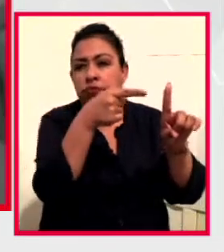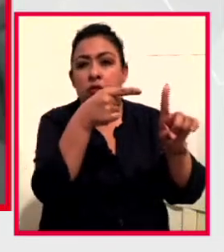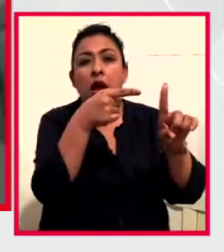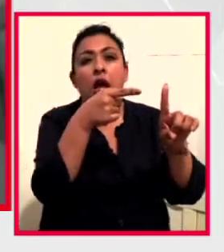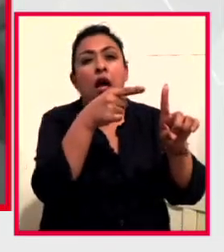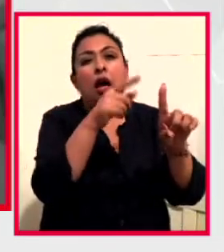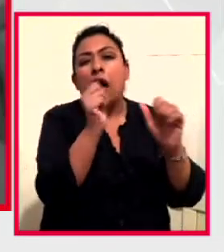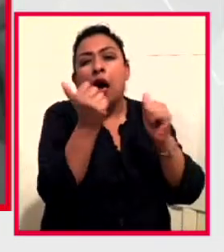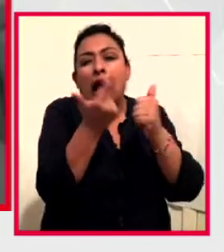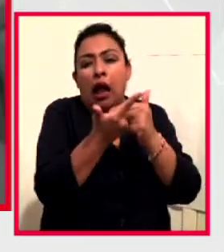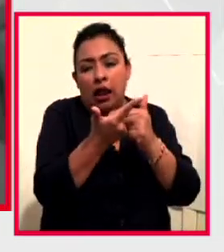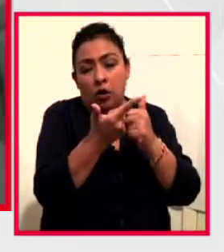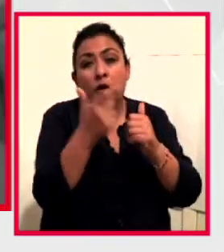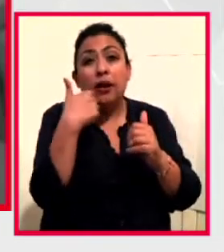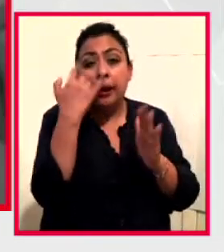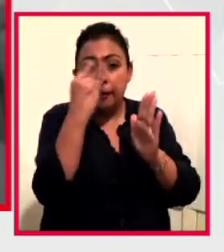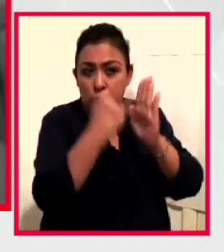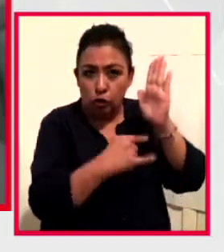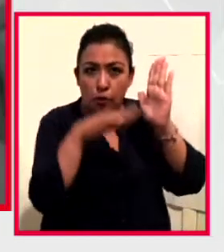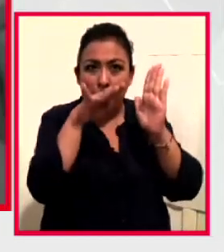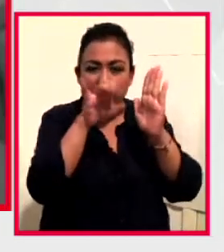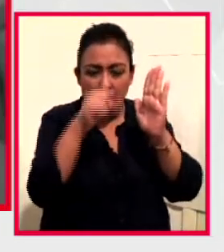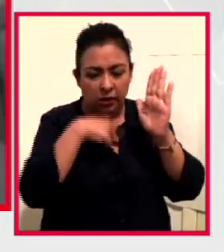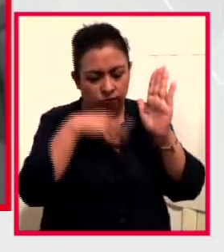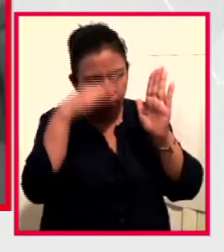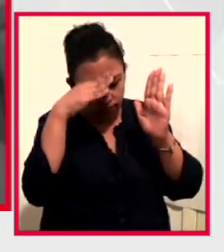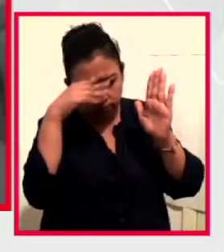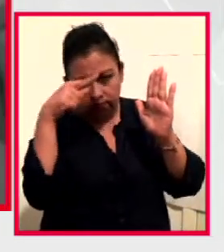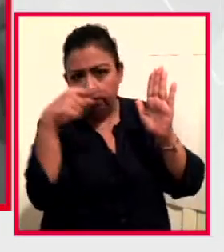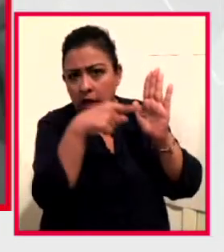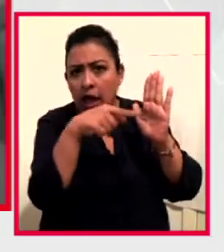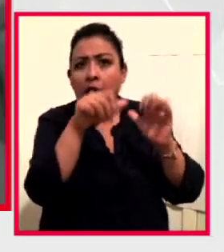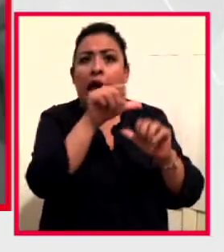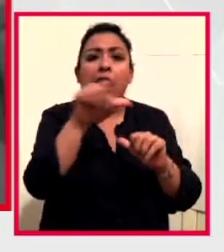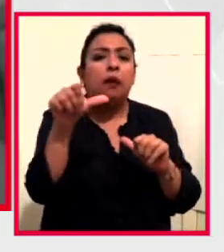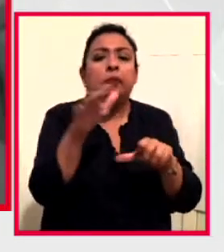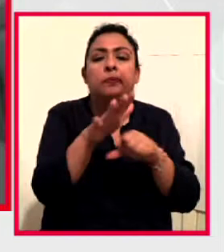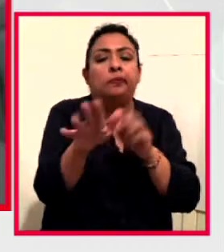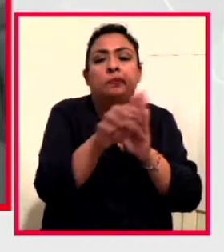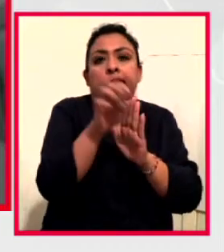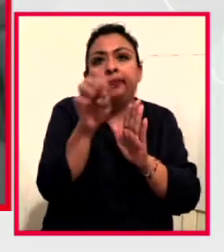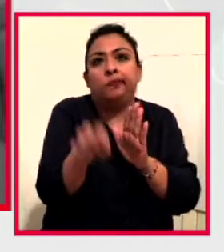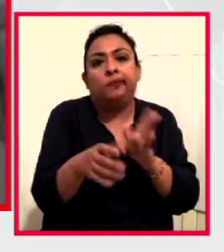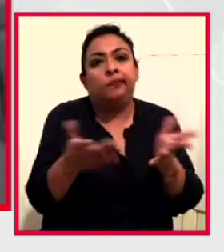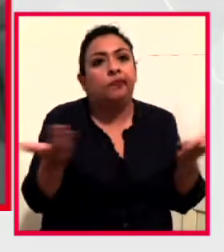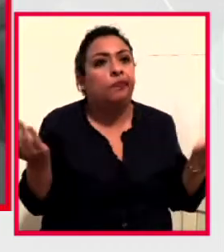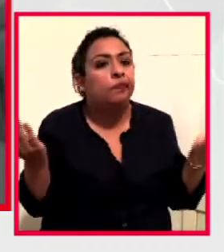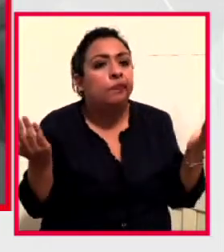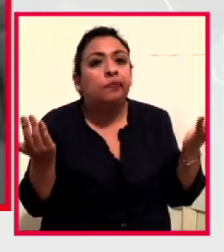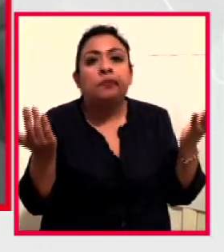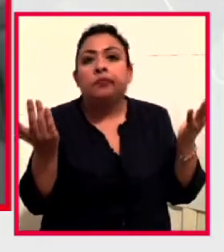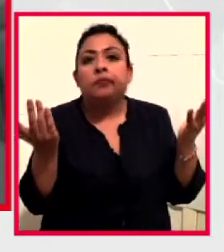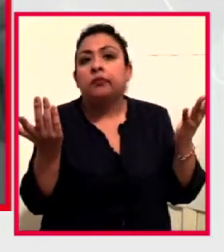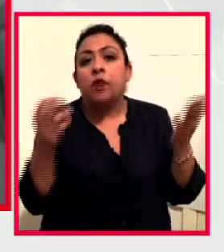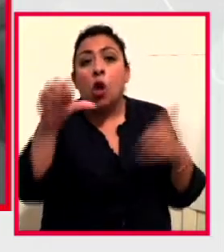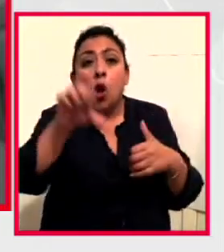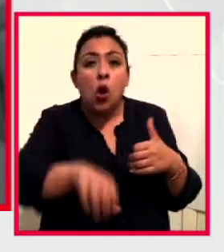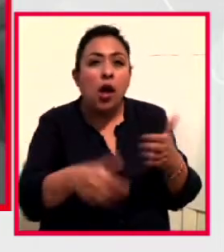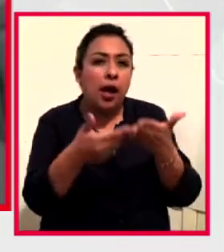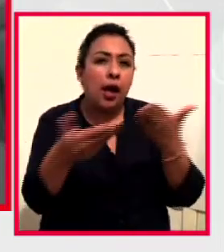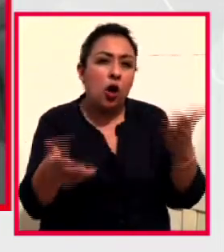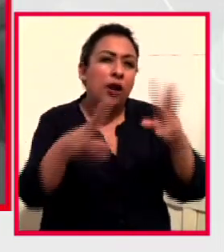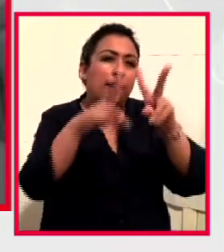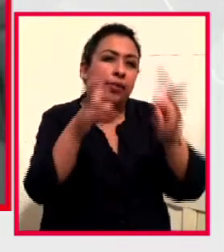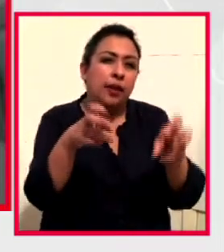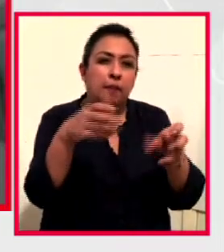algo. Entonces, buscamos memes críticos que se refieran a las corrientes, a los modos de